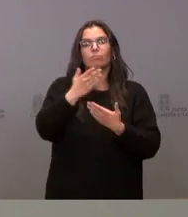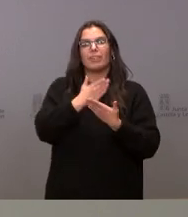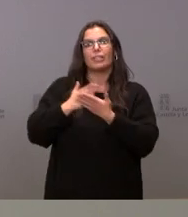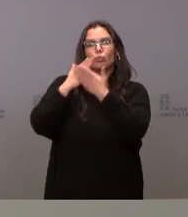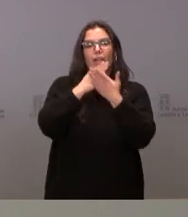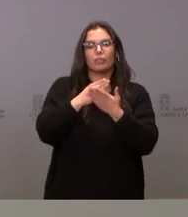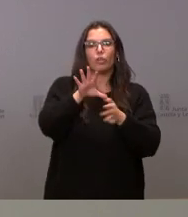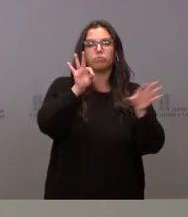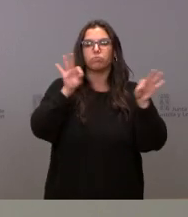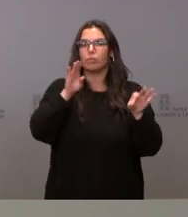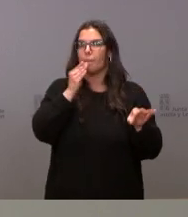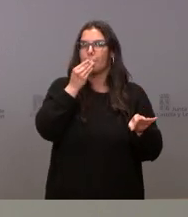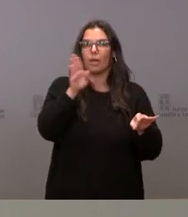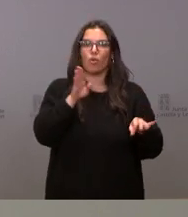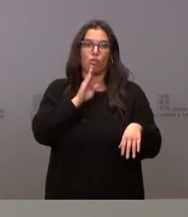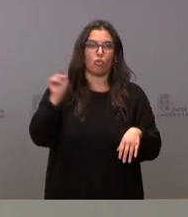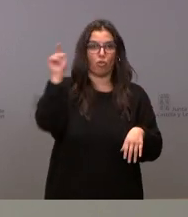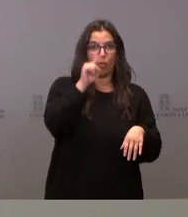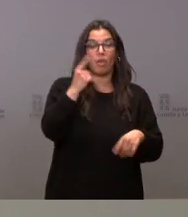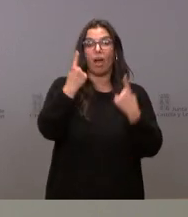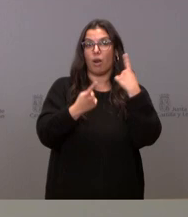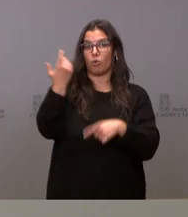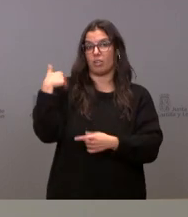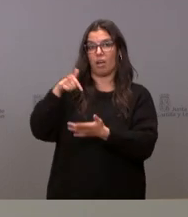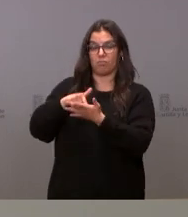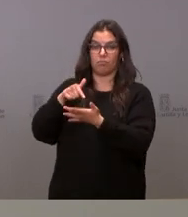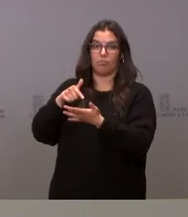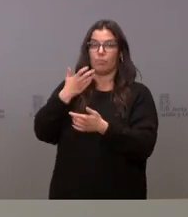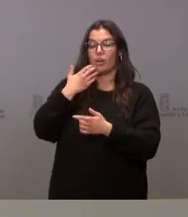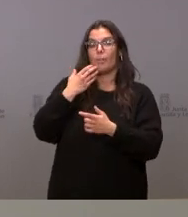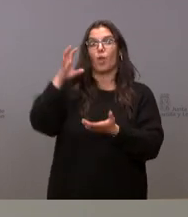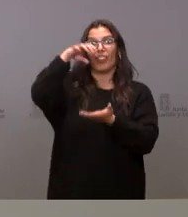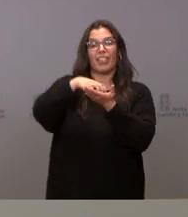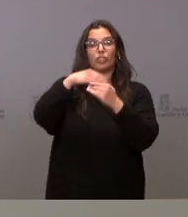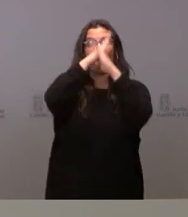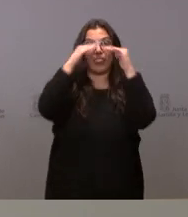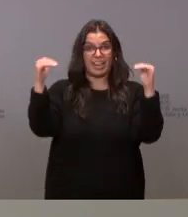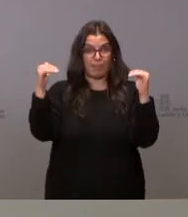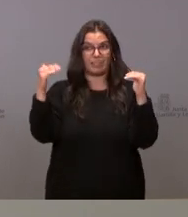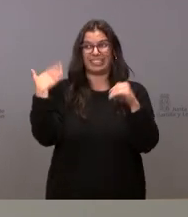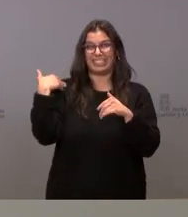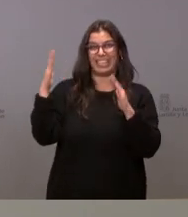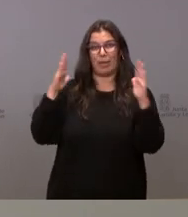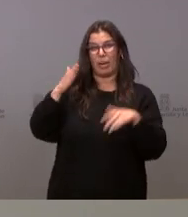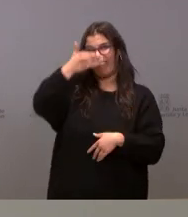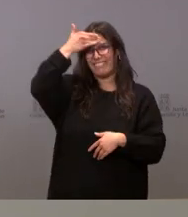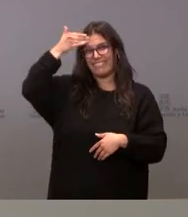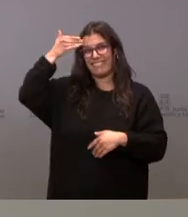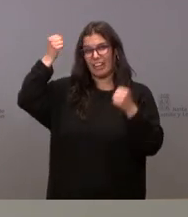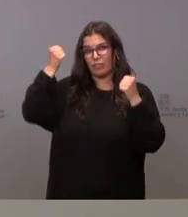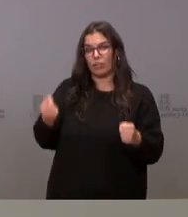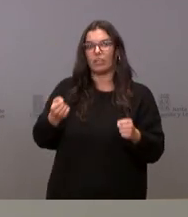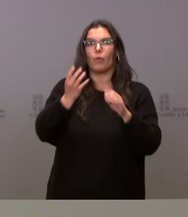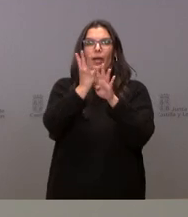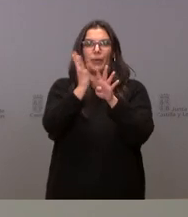opciones hay algunas opciones que ya se utilizaron como puede ser el Miguel de Libes que cuando hacía tantísimo calor se utilizó con filas